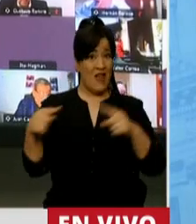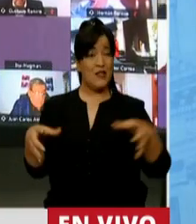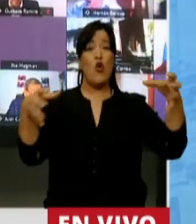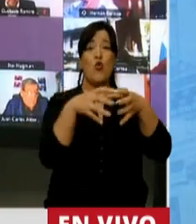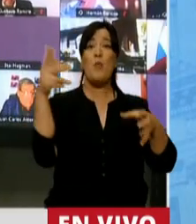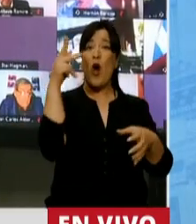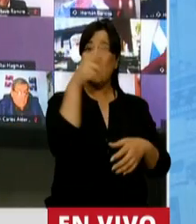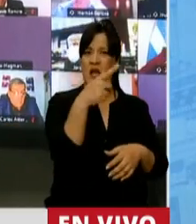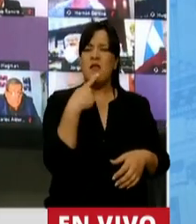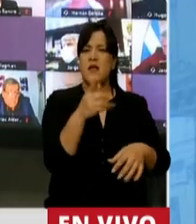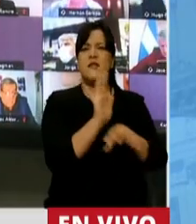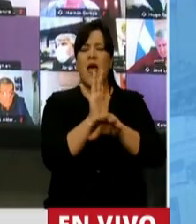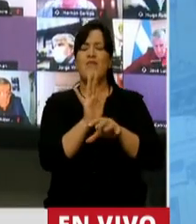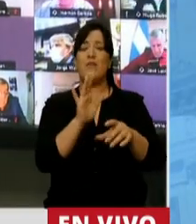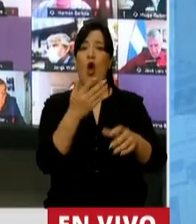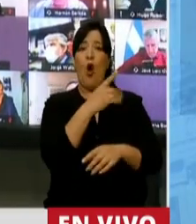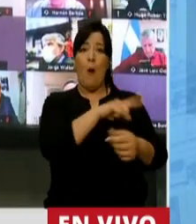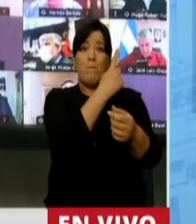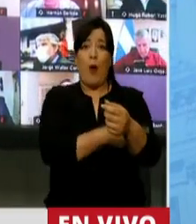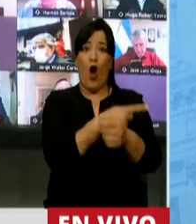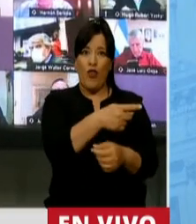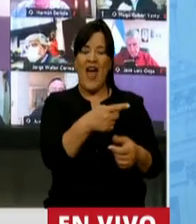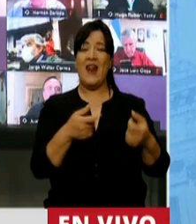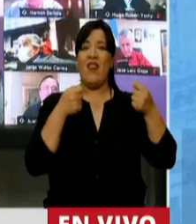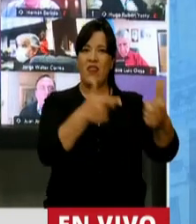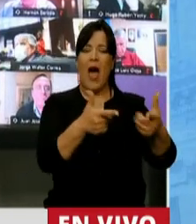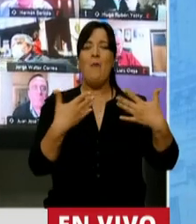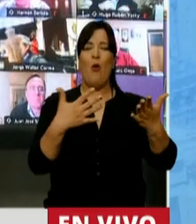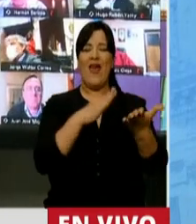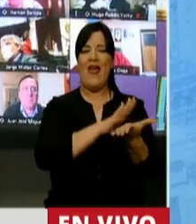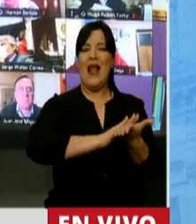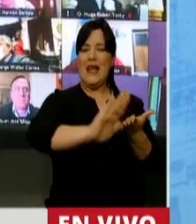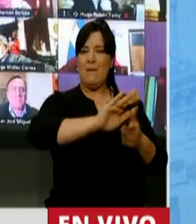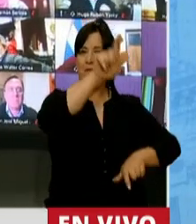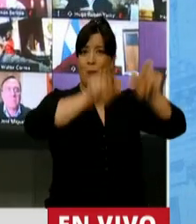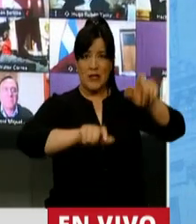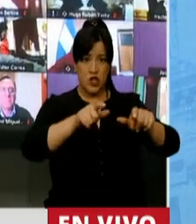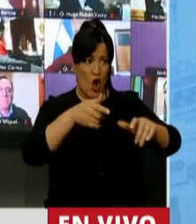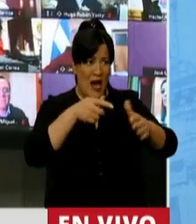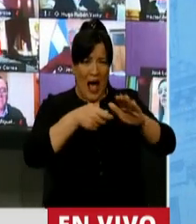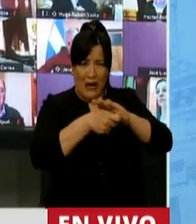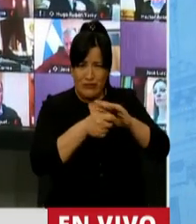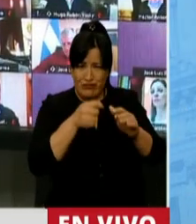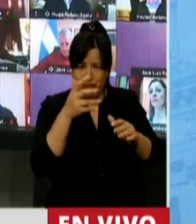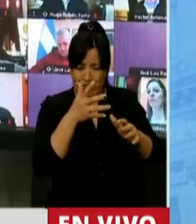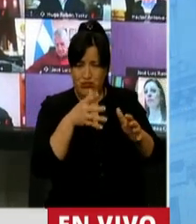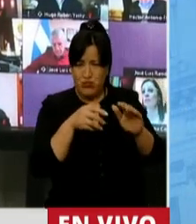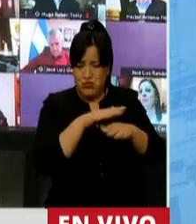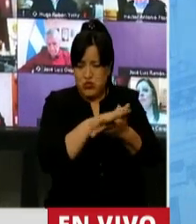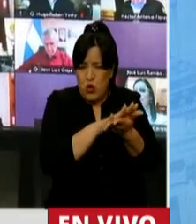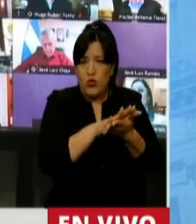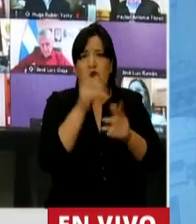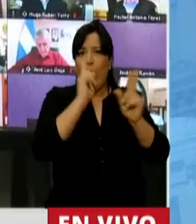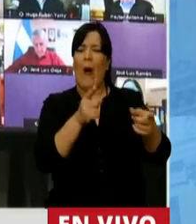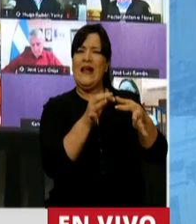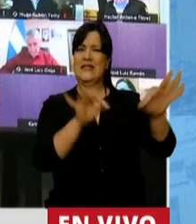poder como una herramienta para garantizar la impunidad a algunos corruptos. Y nosotros entendemos el poder como